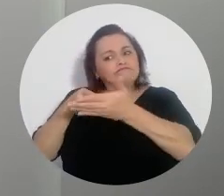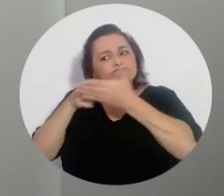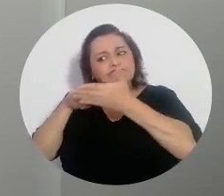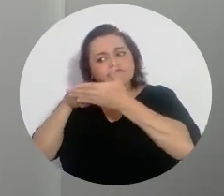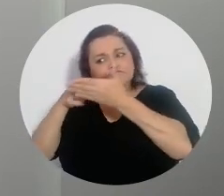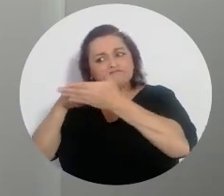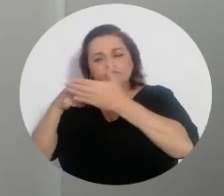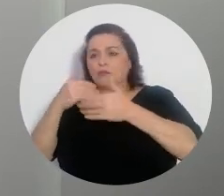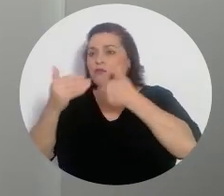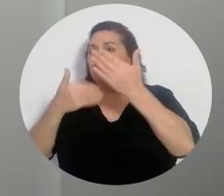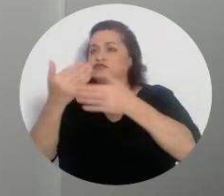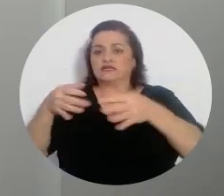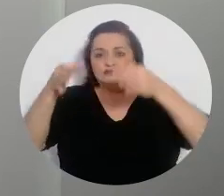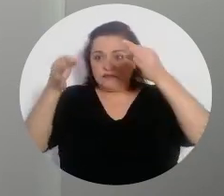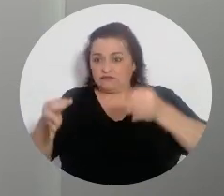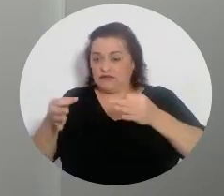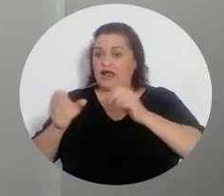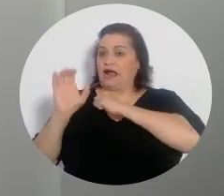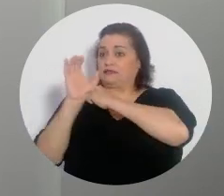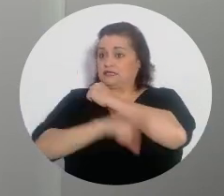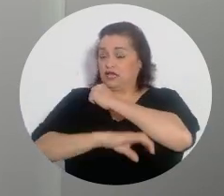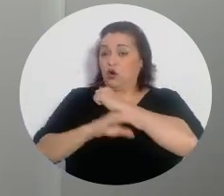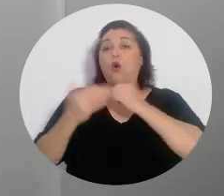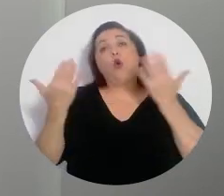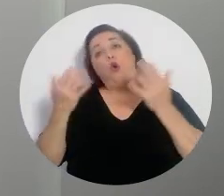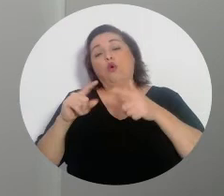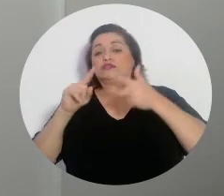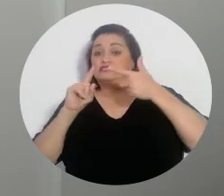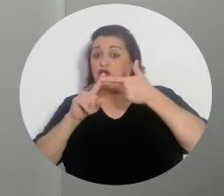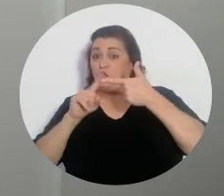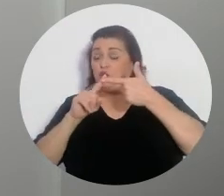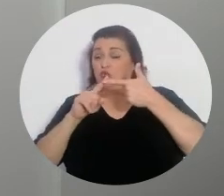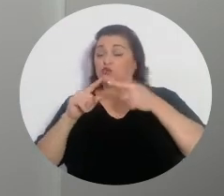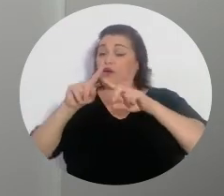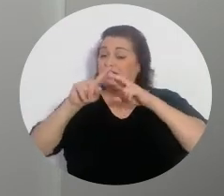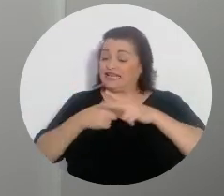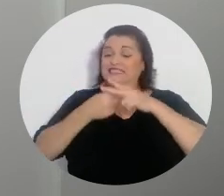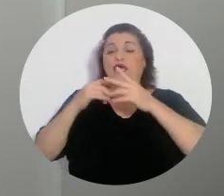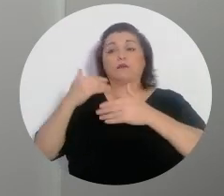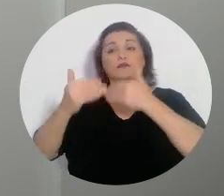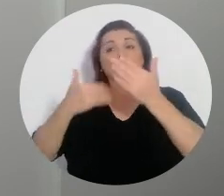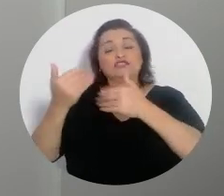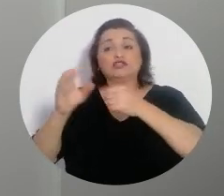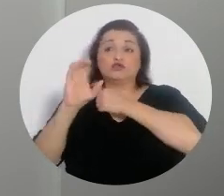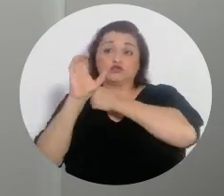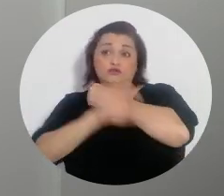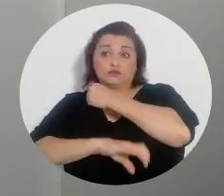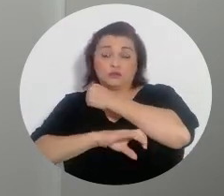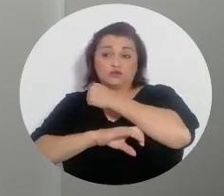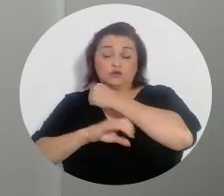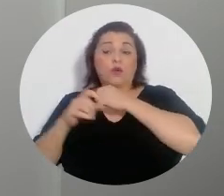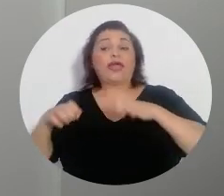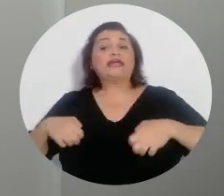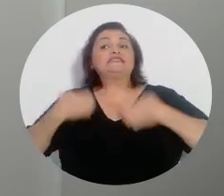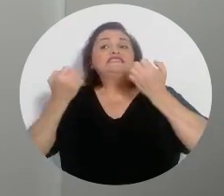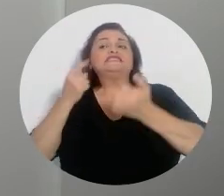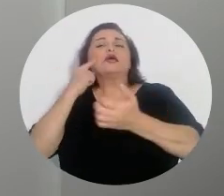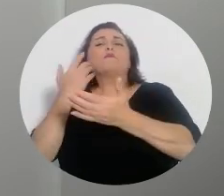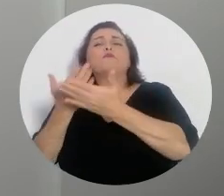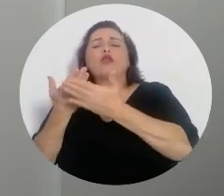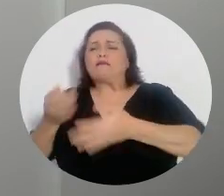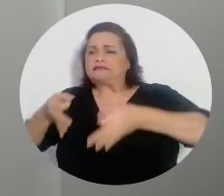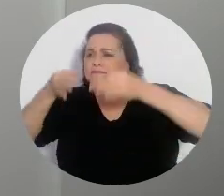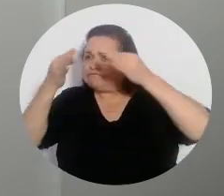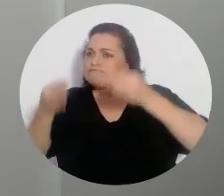iniciar el proceso propiamente dicho de carácter sancionatorio, o iniciar ese propio proceso sancionatorio por existir